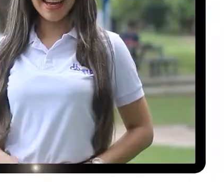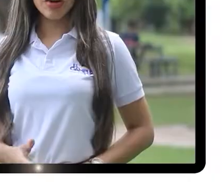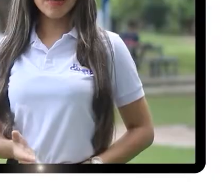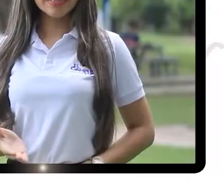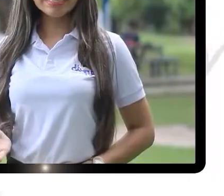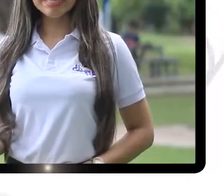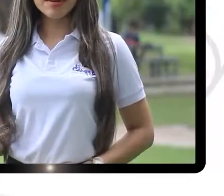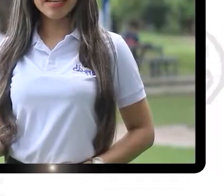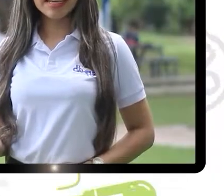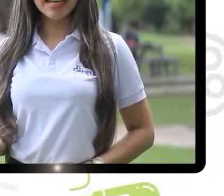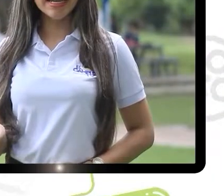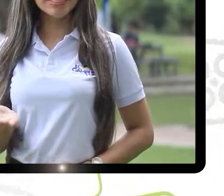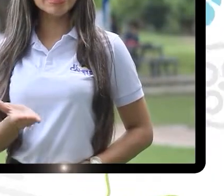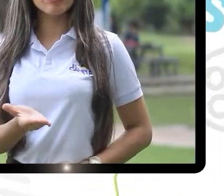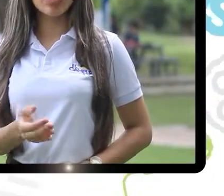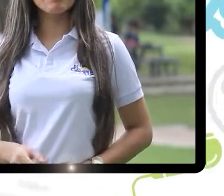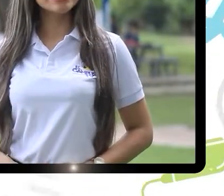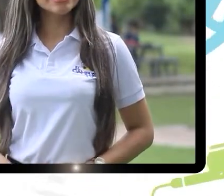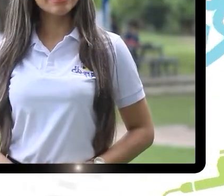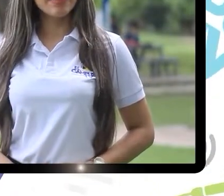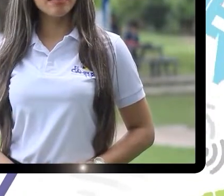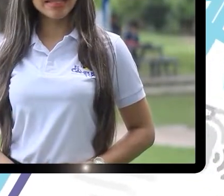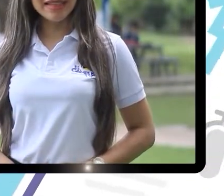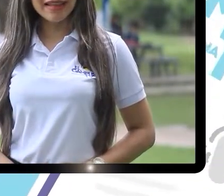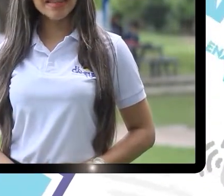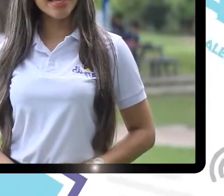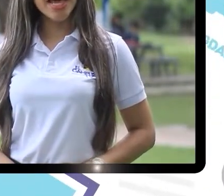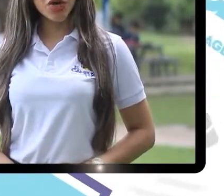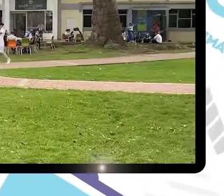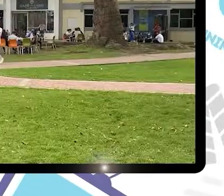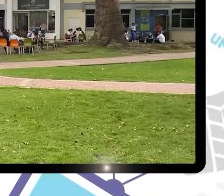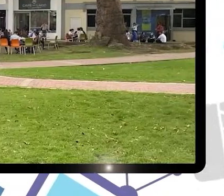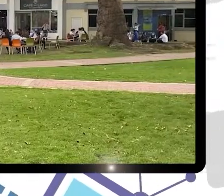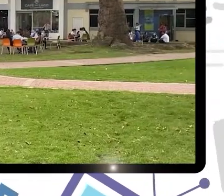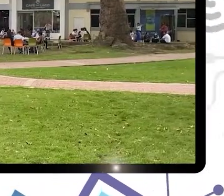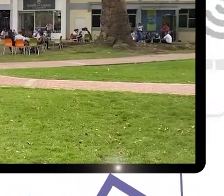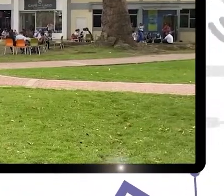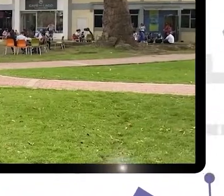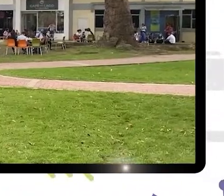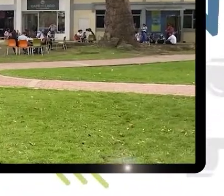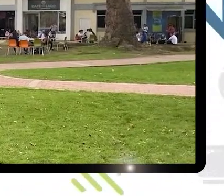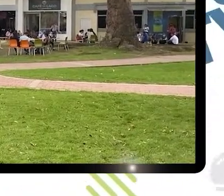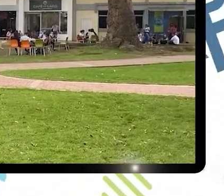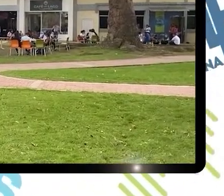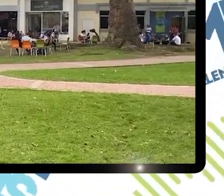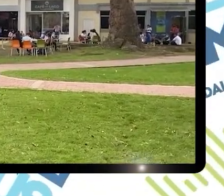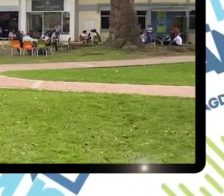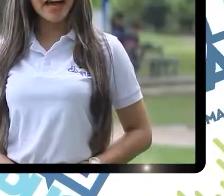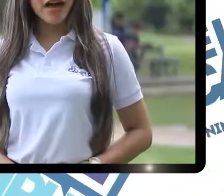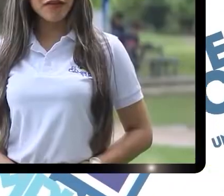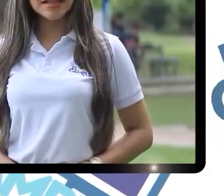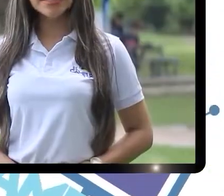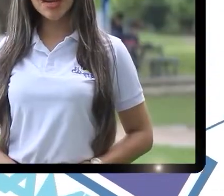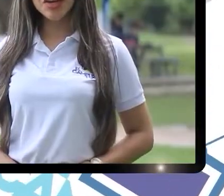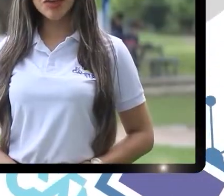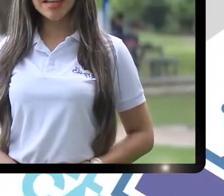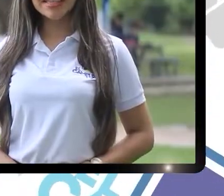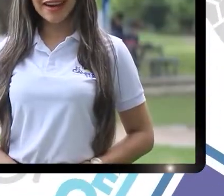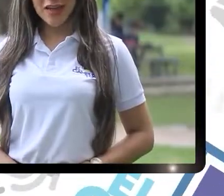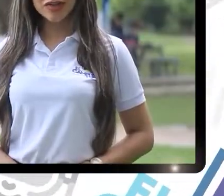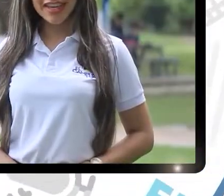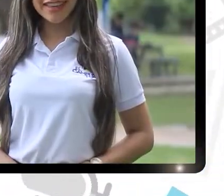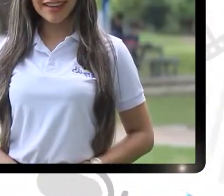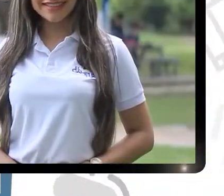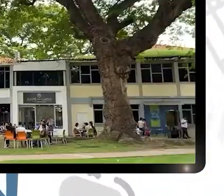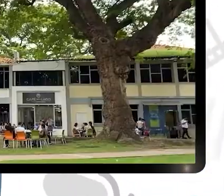La Universidad del Magdalena recibió la visita del presidente ejecutivo del Banco de Desarrollo de América Latina, CAF, Sergio